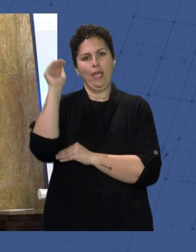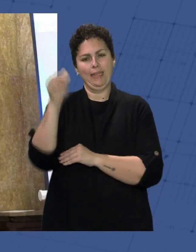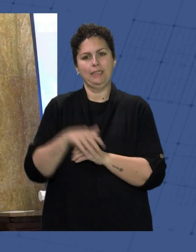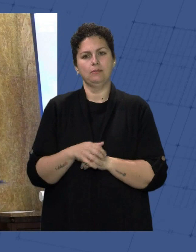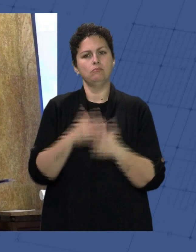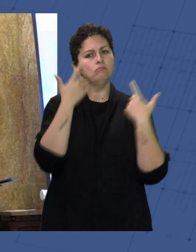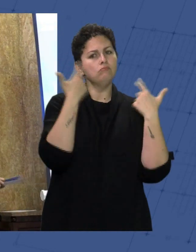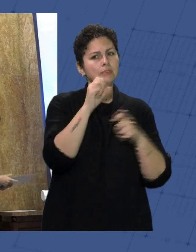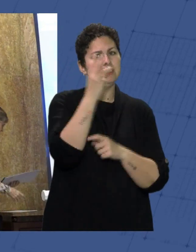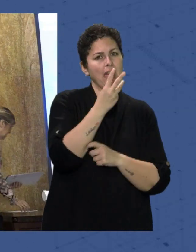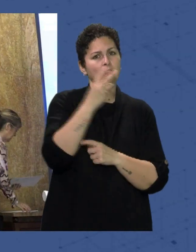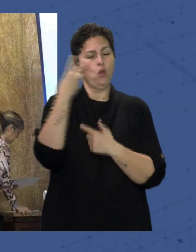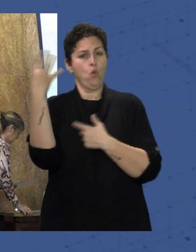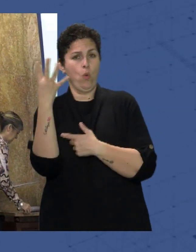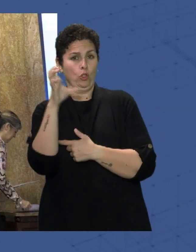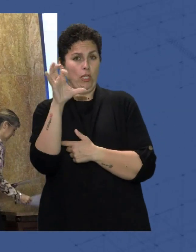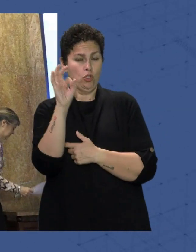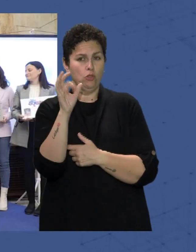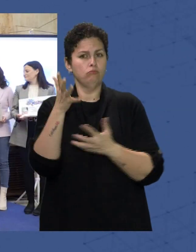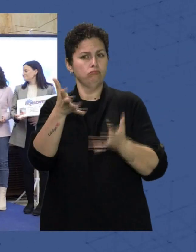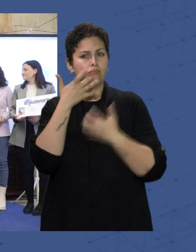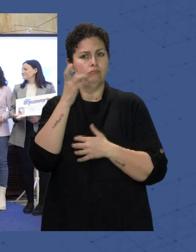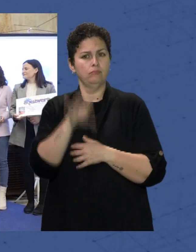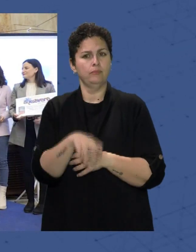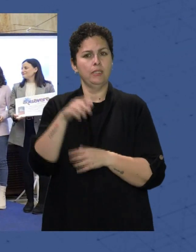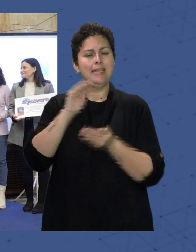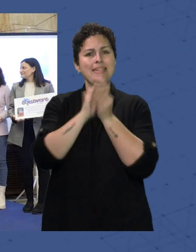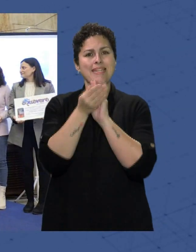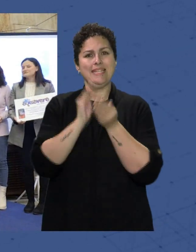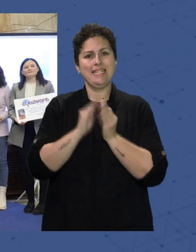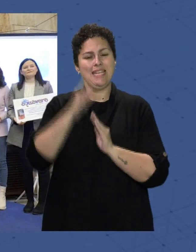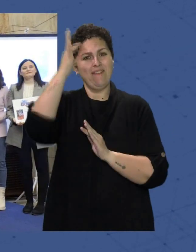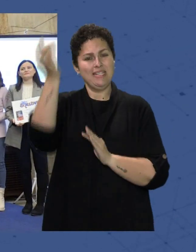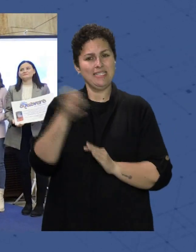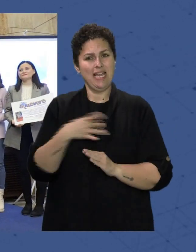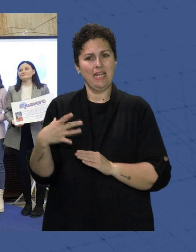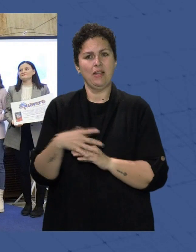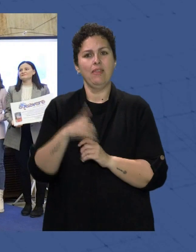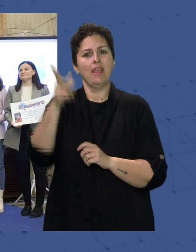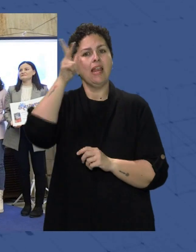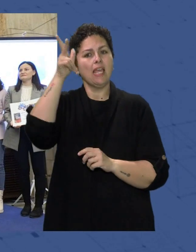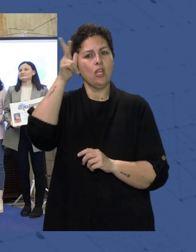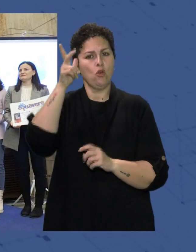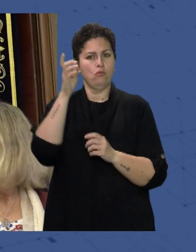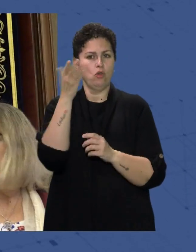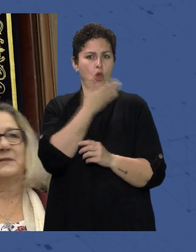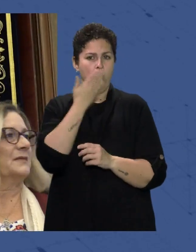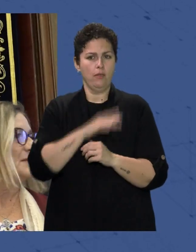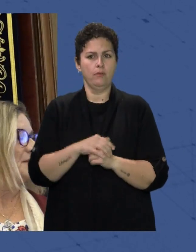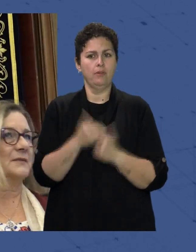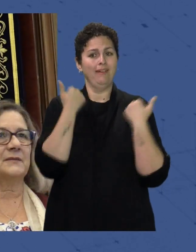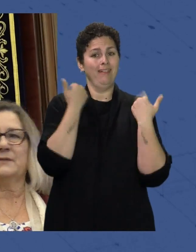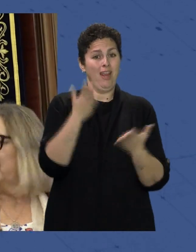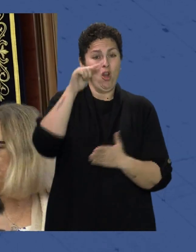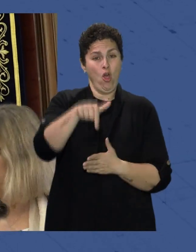categoría De tercero Y cuarto De eso La vencedora Ha sido Nieves Cano Del Divina Infantita De elegido Los regalos Entregados hoy